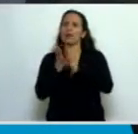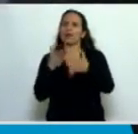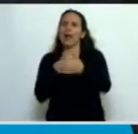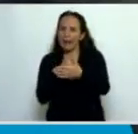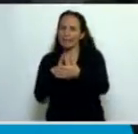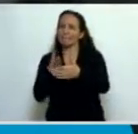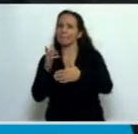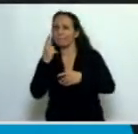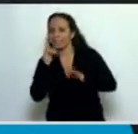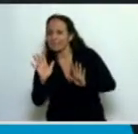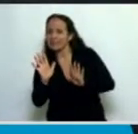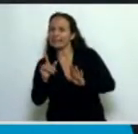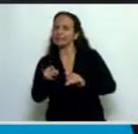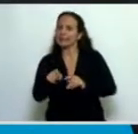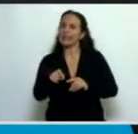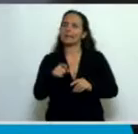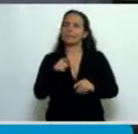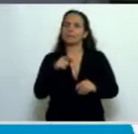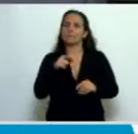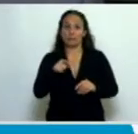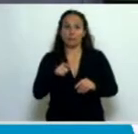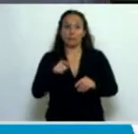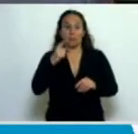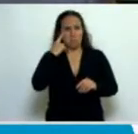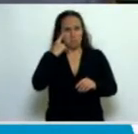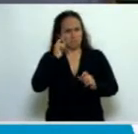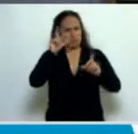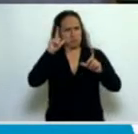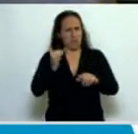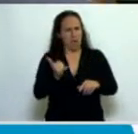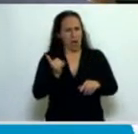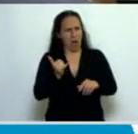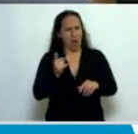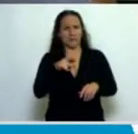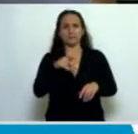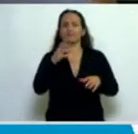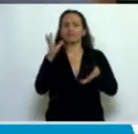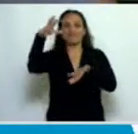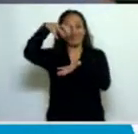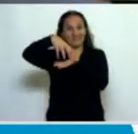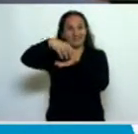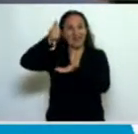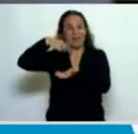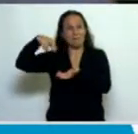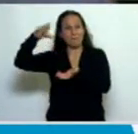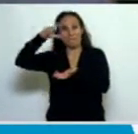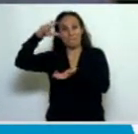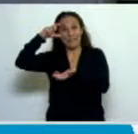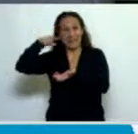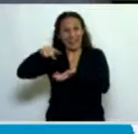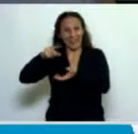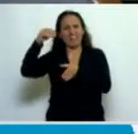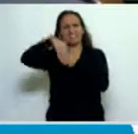que inclusive esta AMPE va a estar integrada en el momento en se